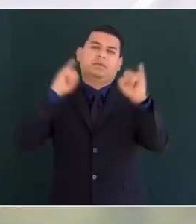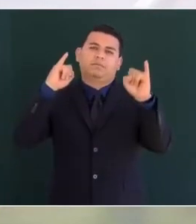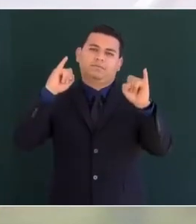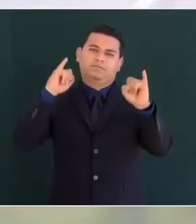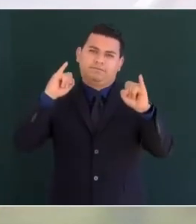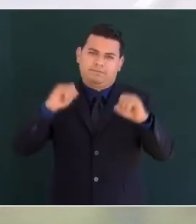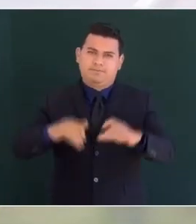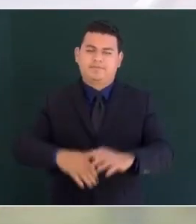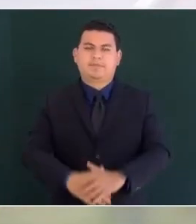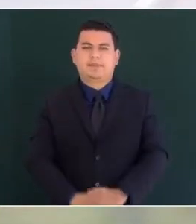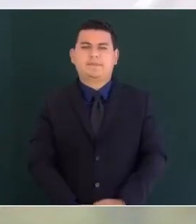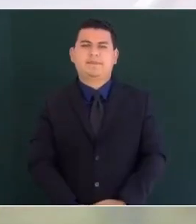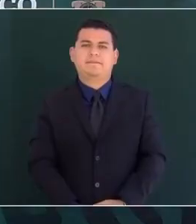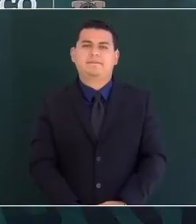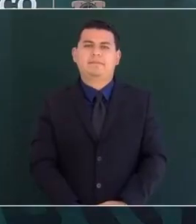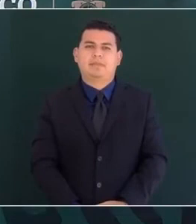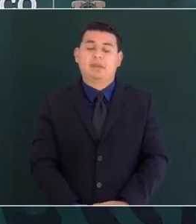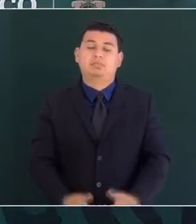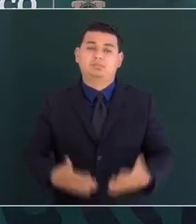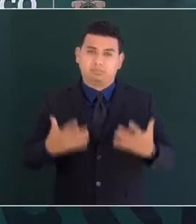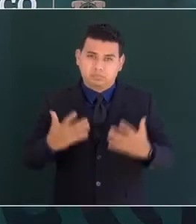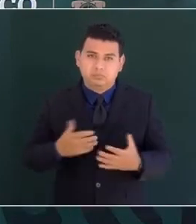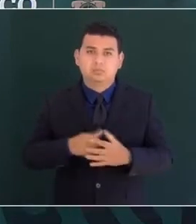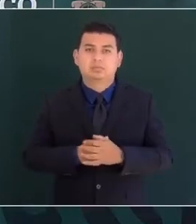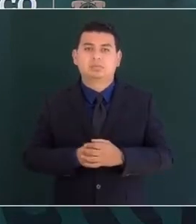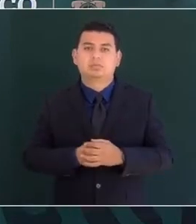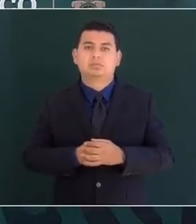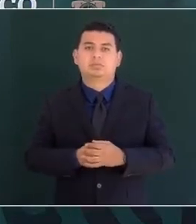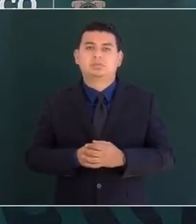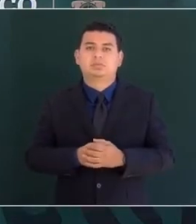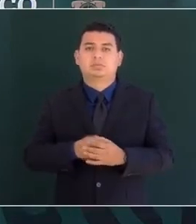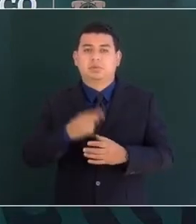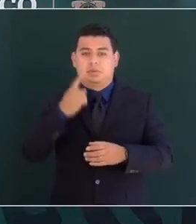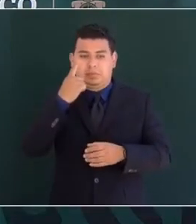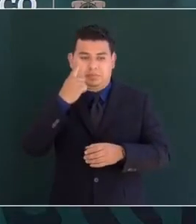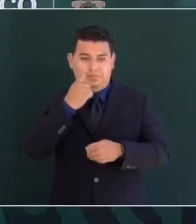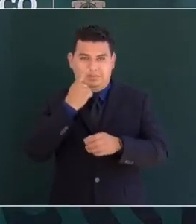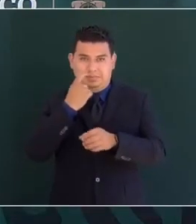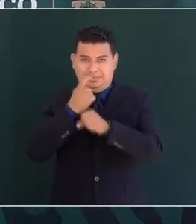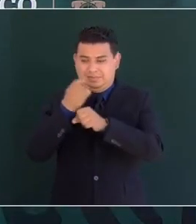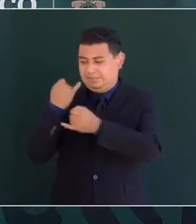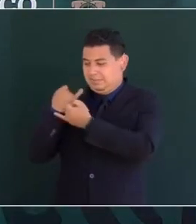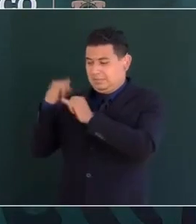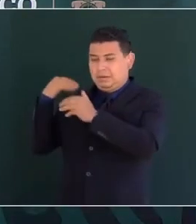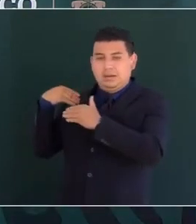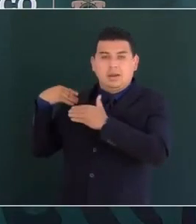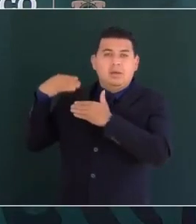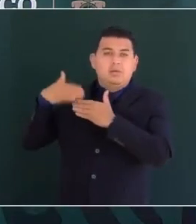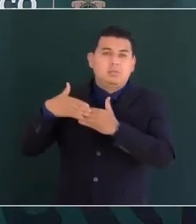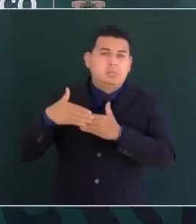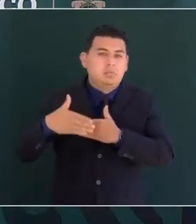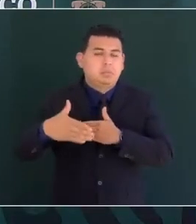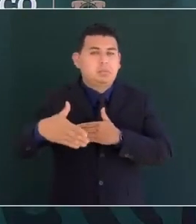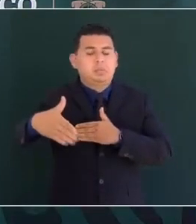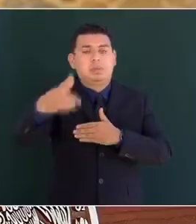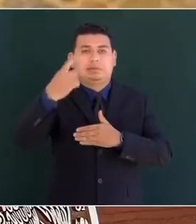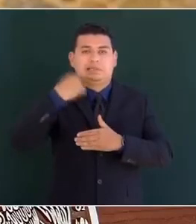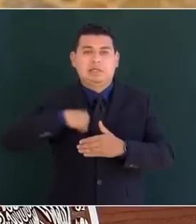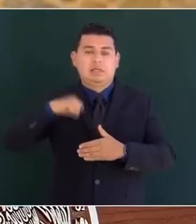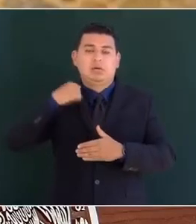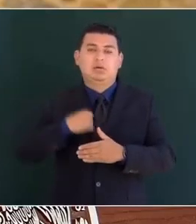pero insisto después de la primera independencia y durante todo un siglo